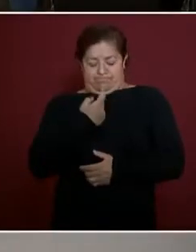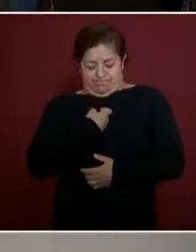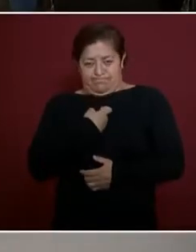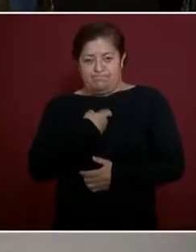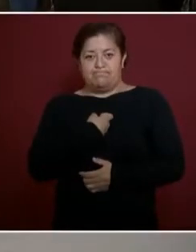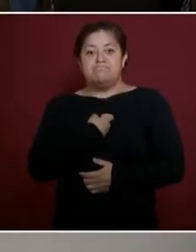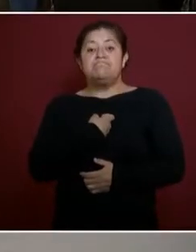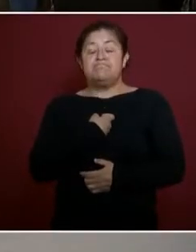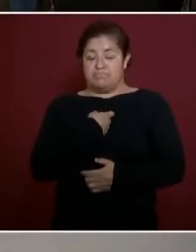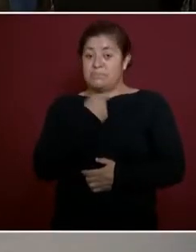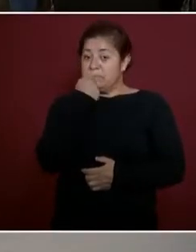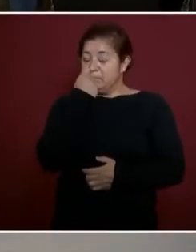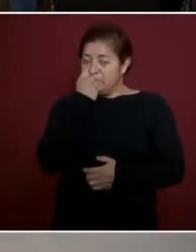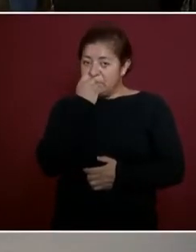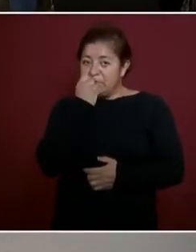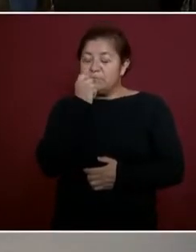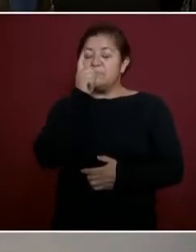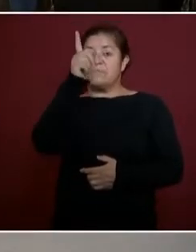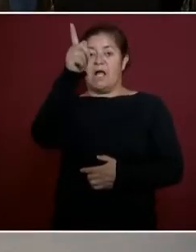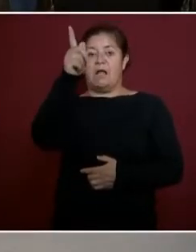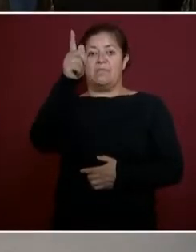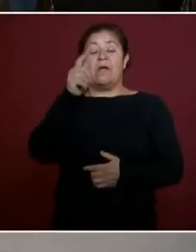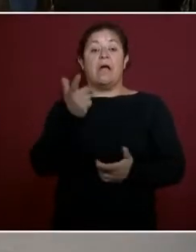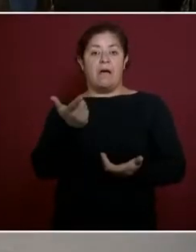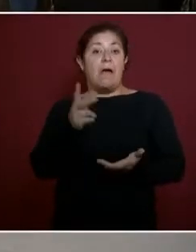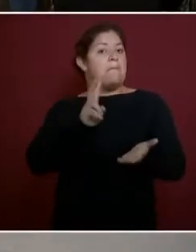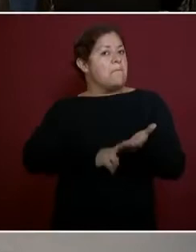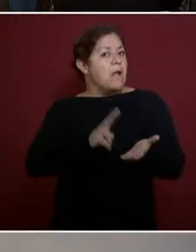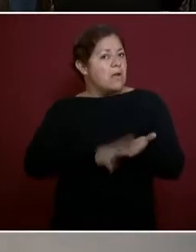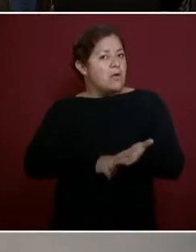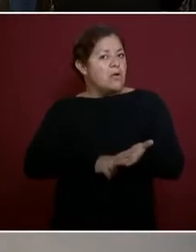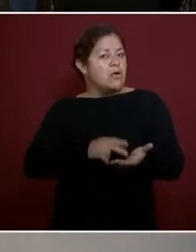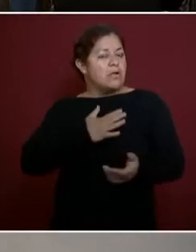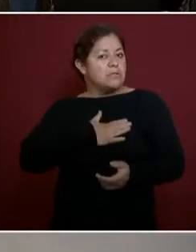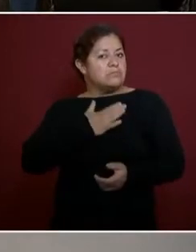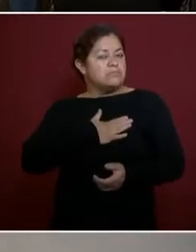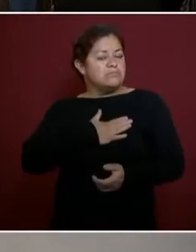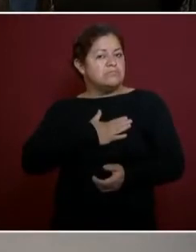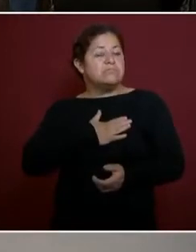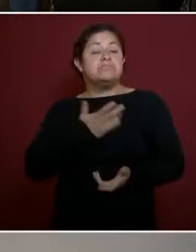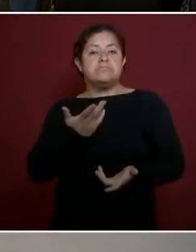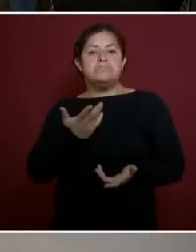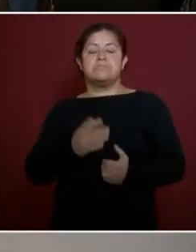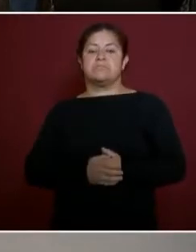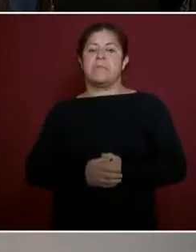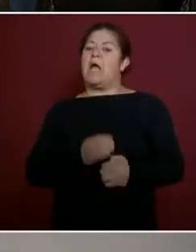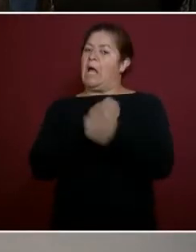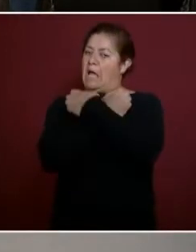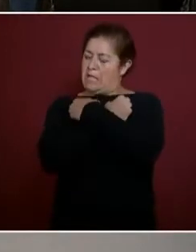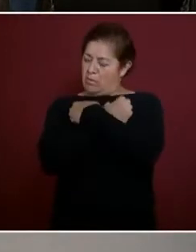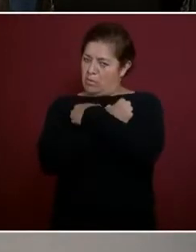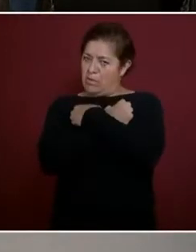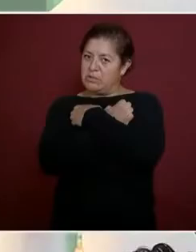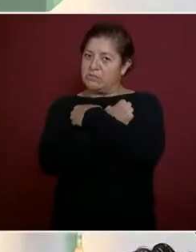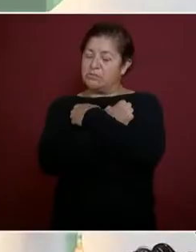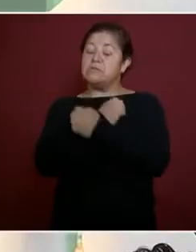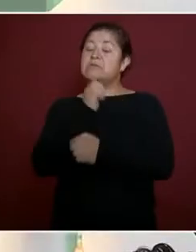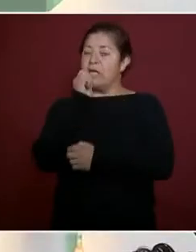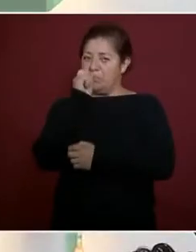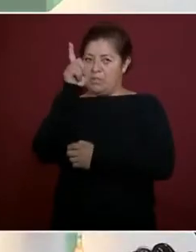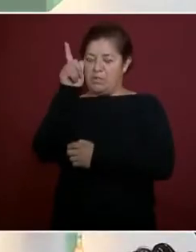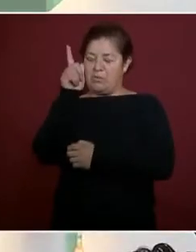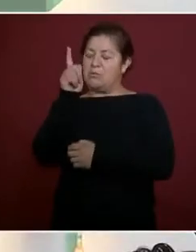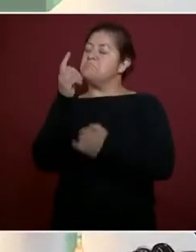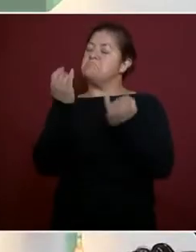espiritual, mantener valores culturales, morales y espirituales.